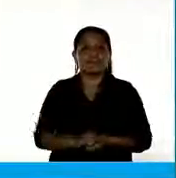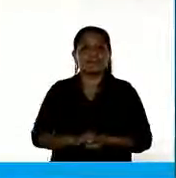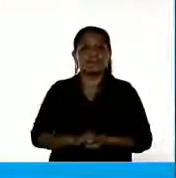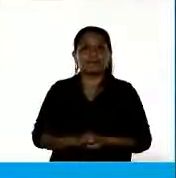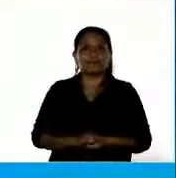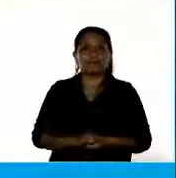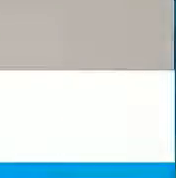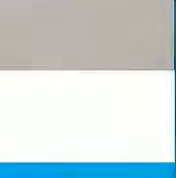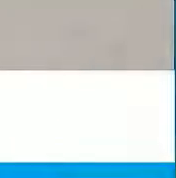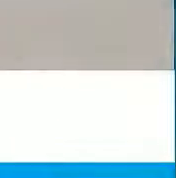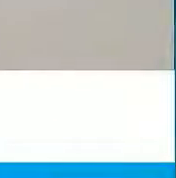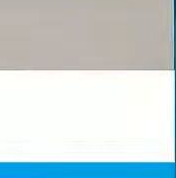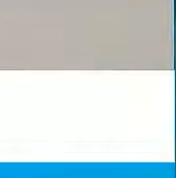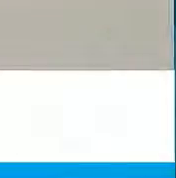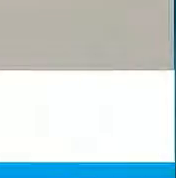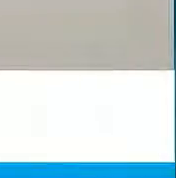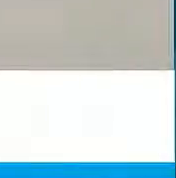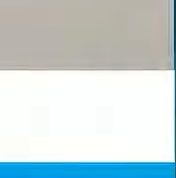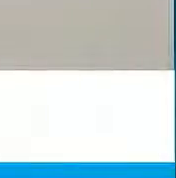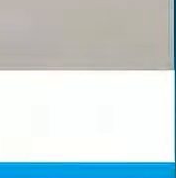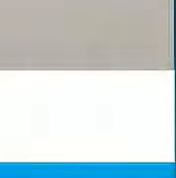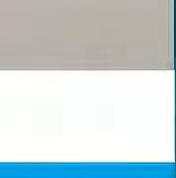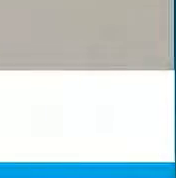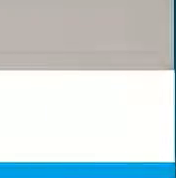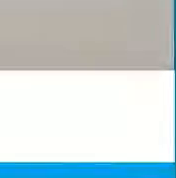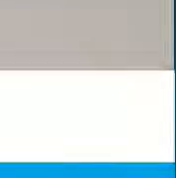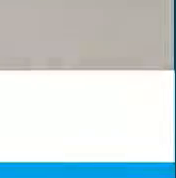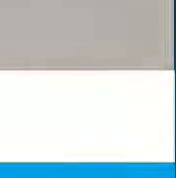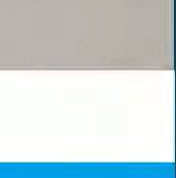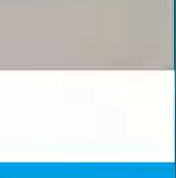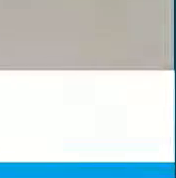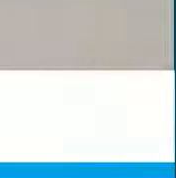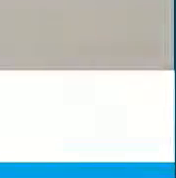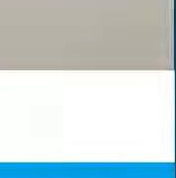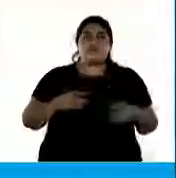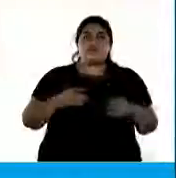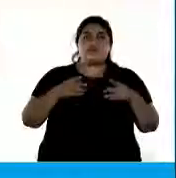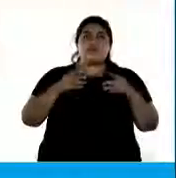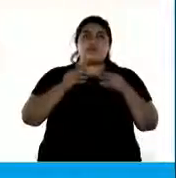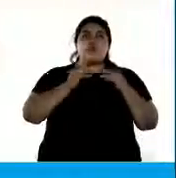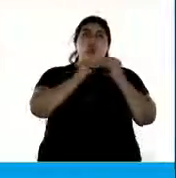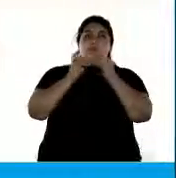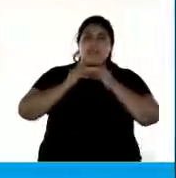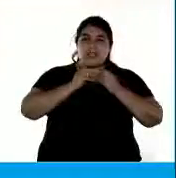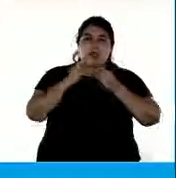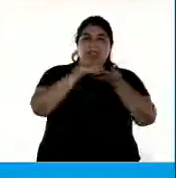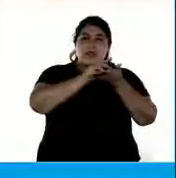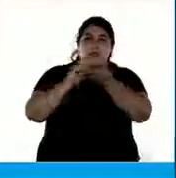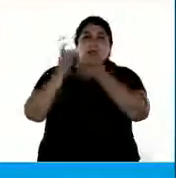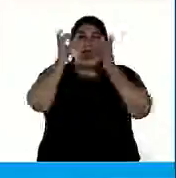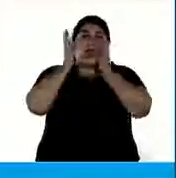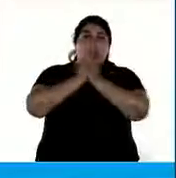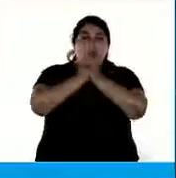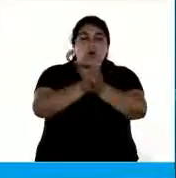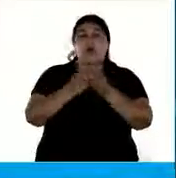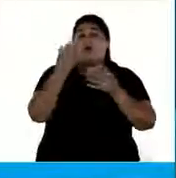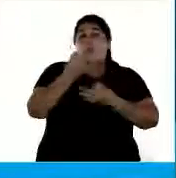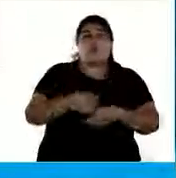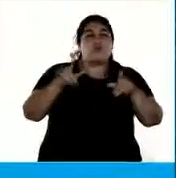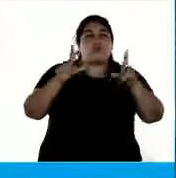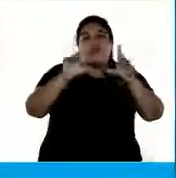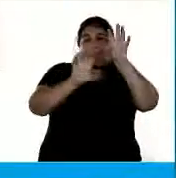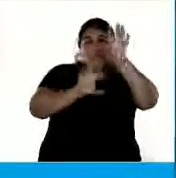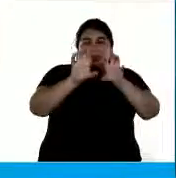Buenas noches, presidente, compañeras, compañeros, diputados, diputadas. Sepan disculpar, fue un desperfecto técnico.